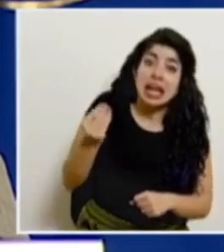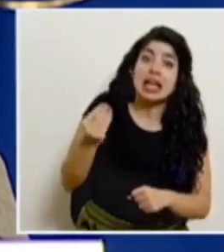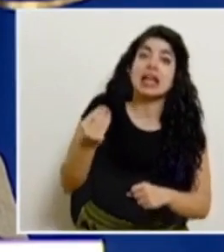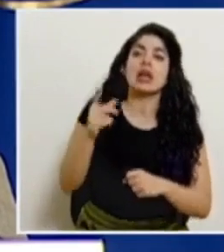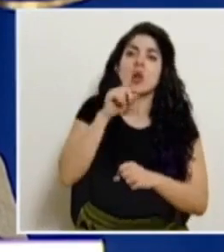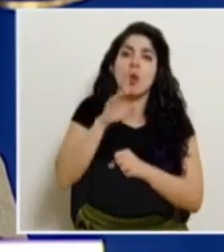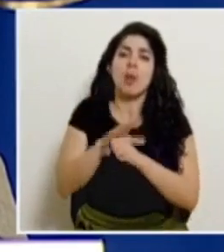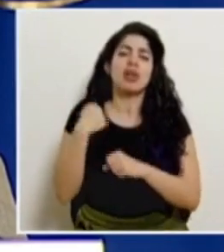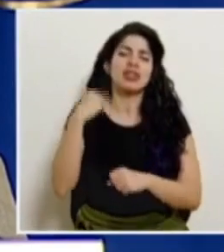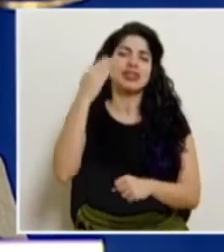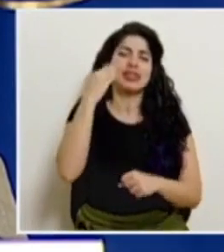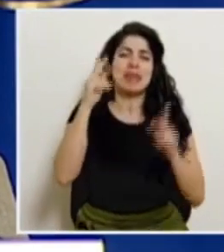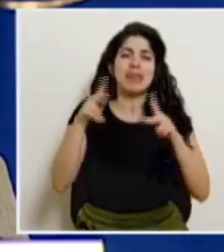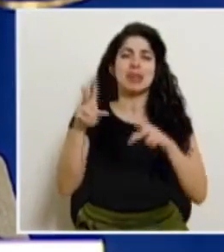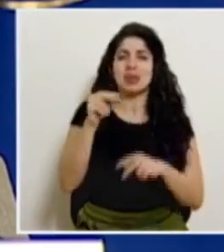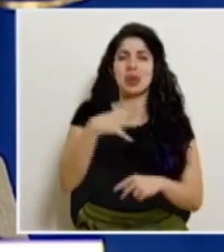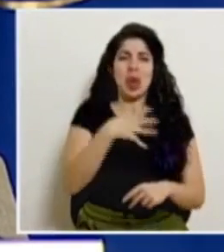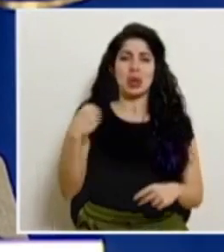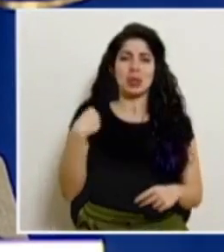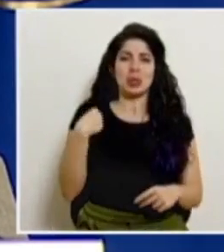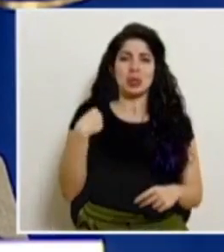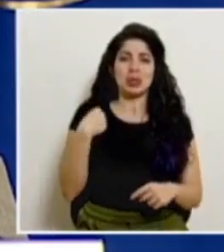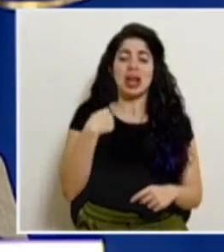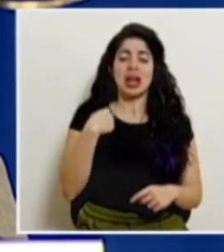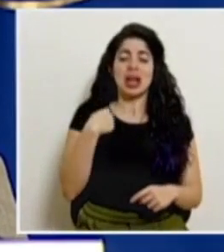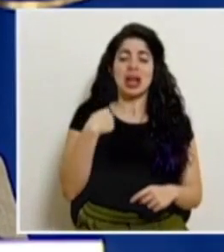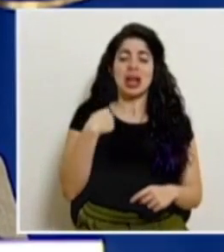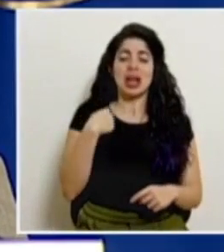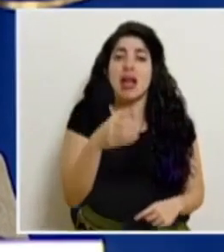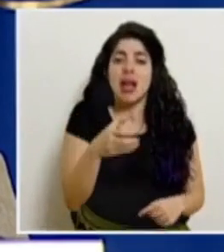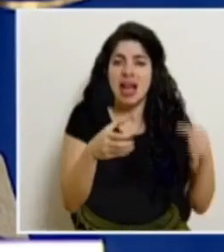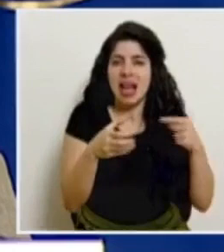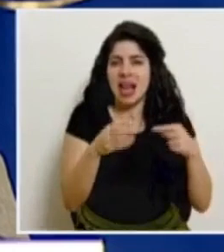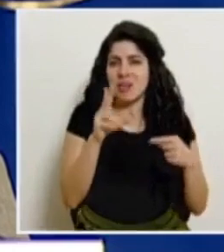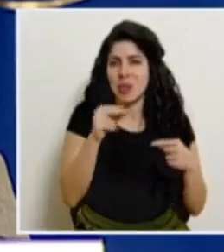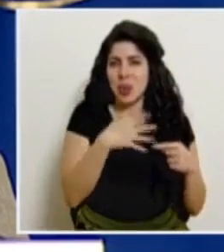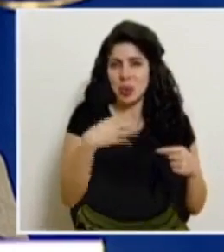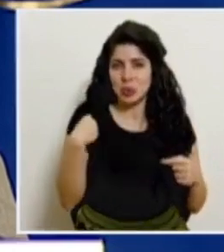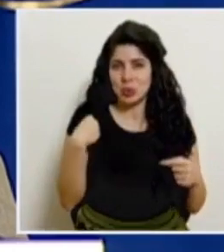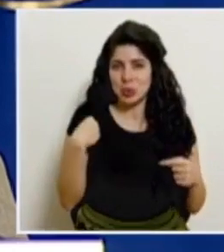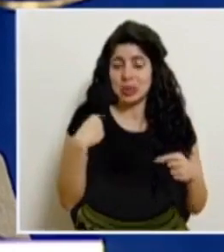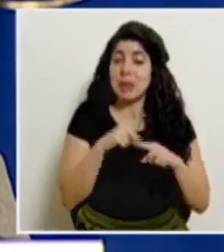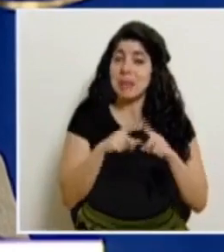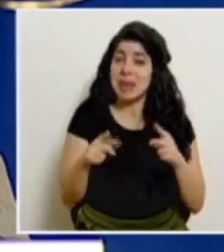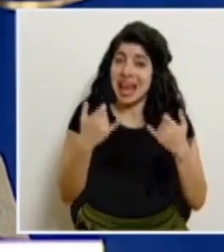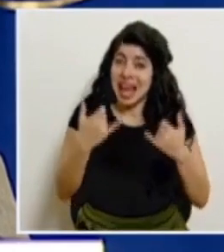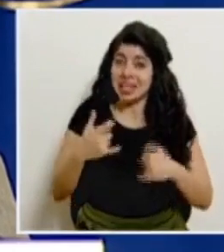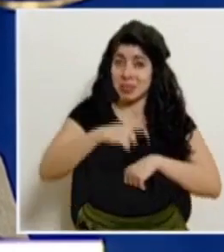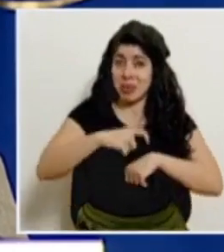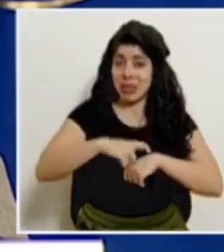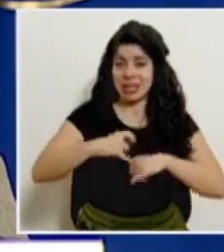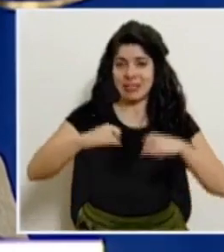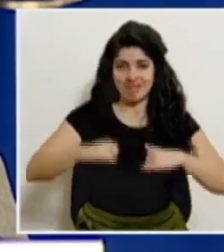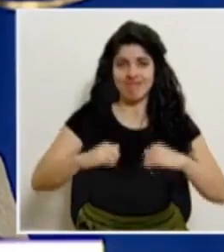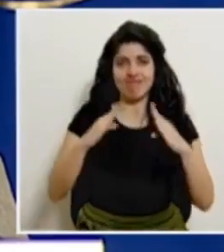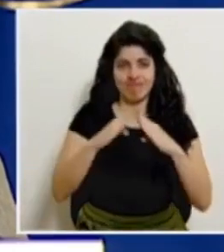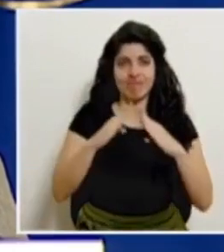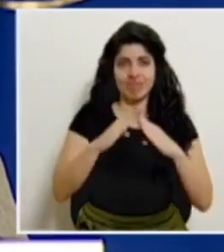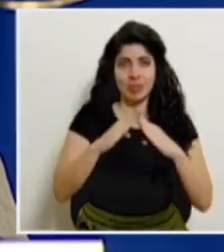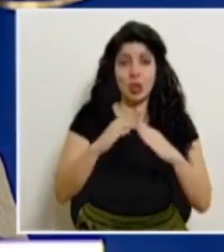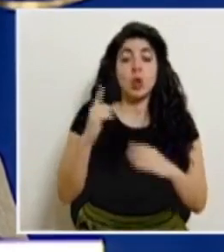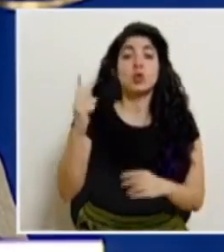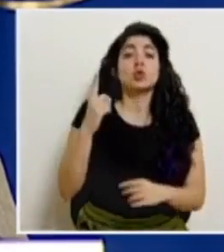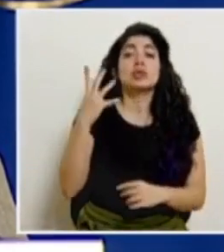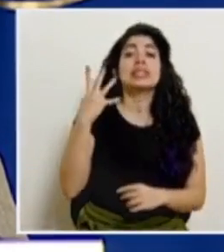nos gusta cuando decimos esta recomendación, pero es momento de quedarnos en casa. Es momento de